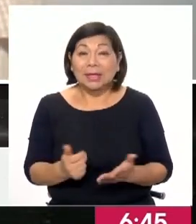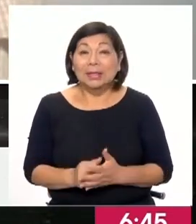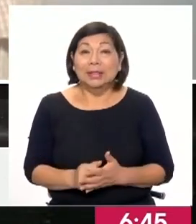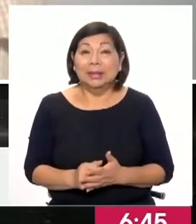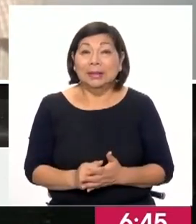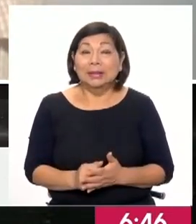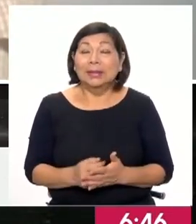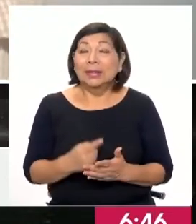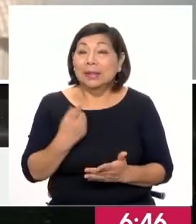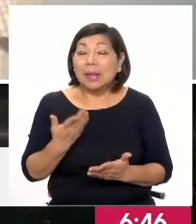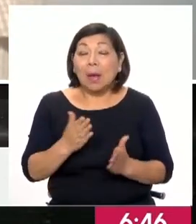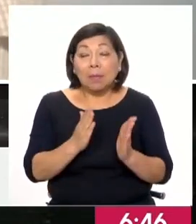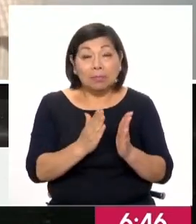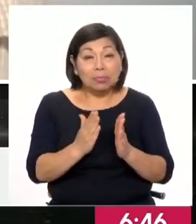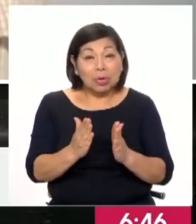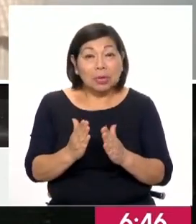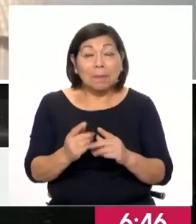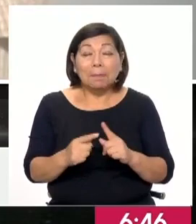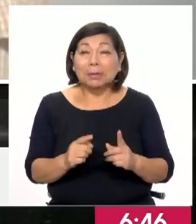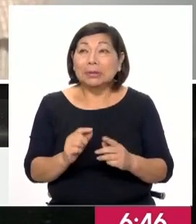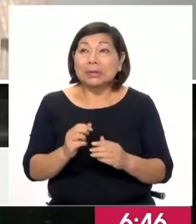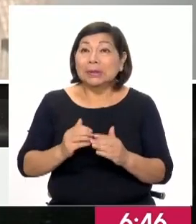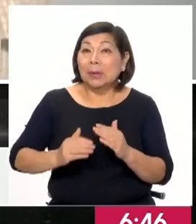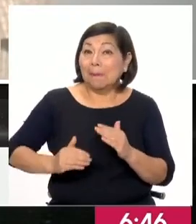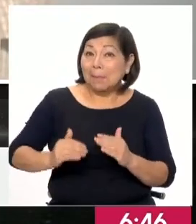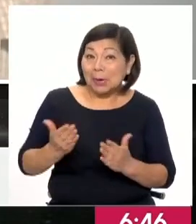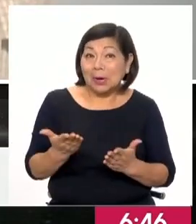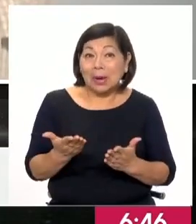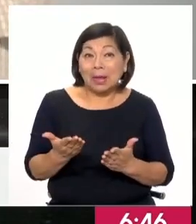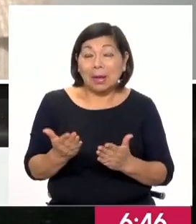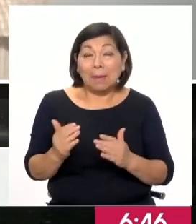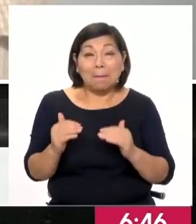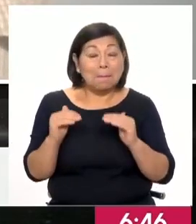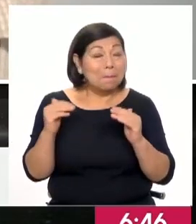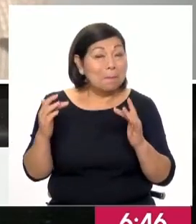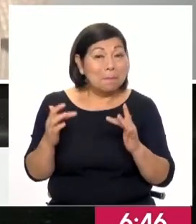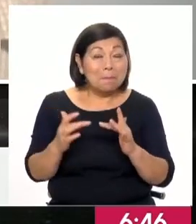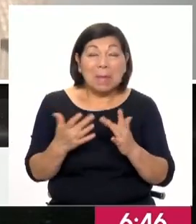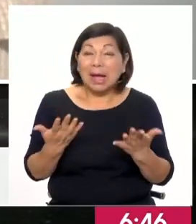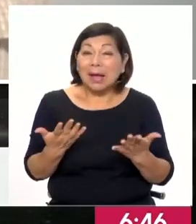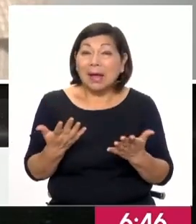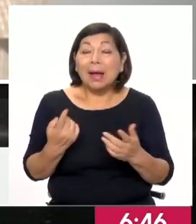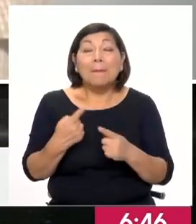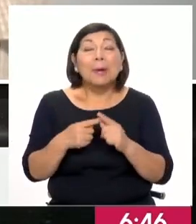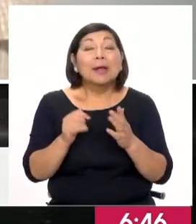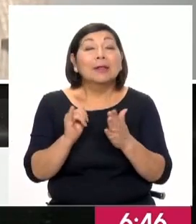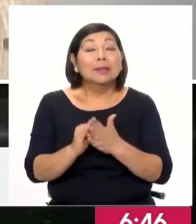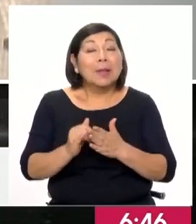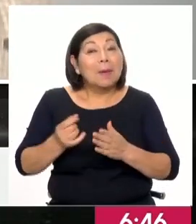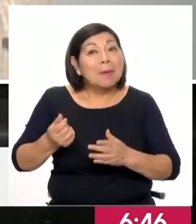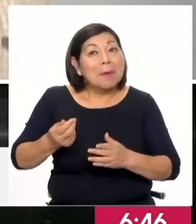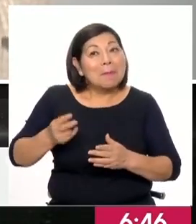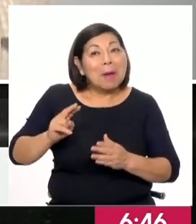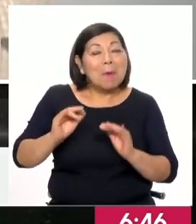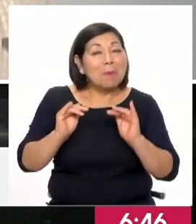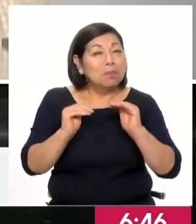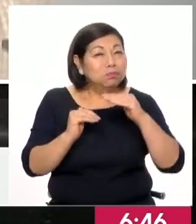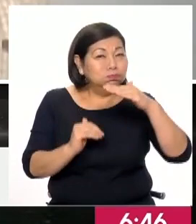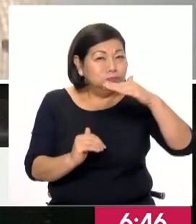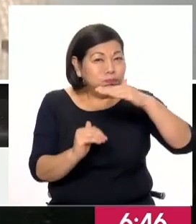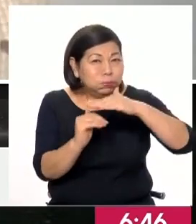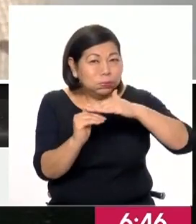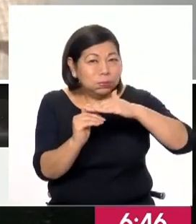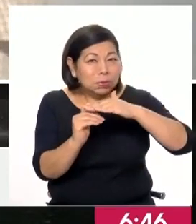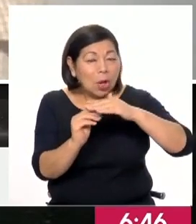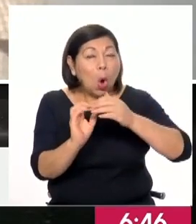lo que le dicen las medidas contracíclicas o en este caso de impacto para evitar que siga la inflación o en todo caso